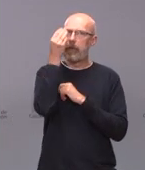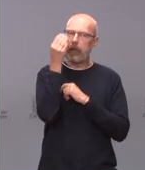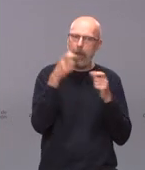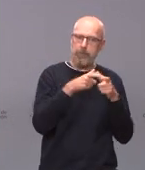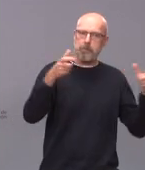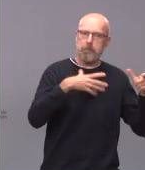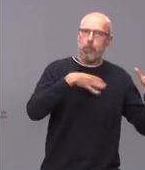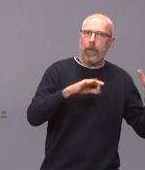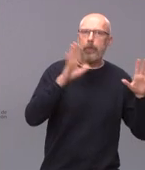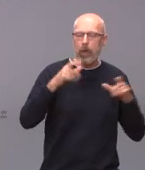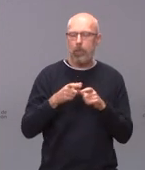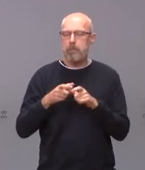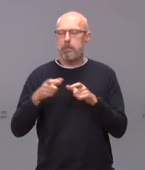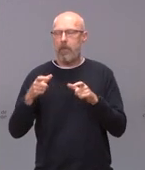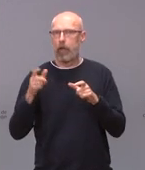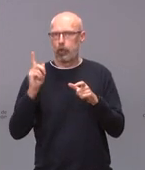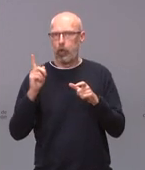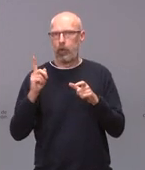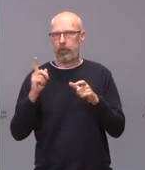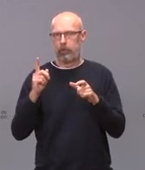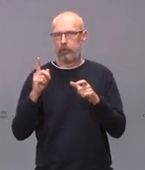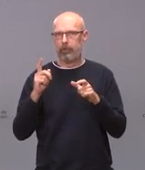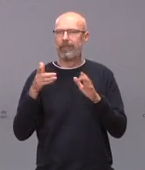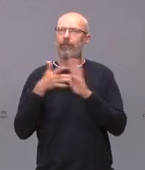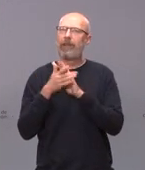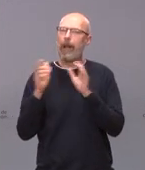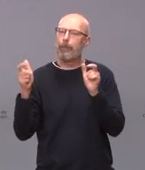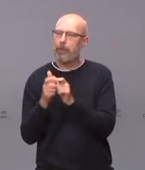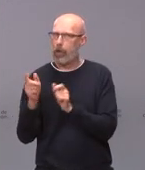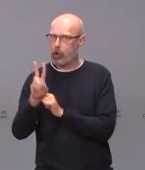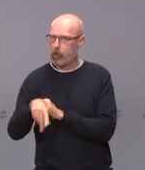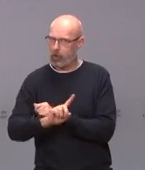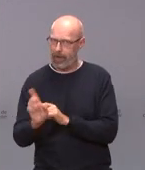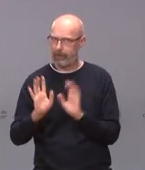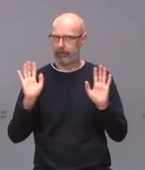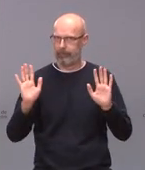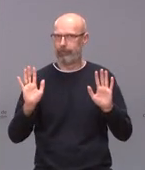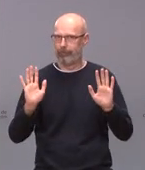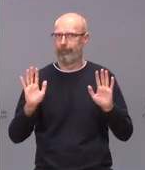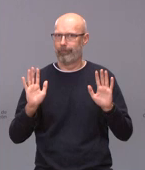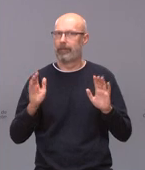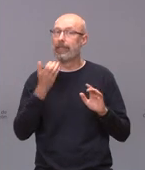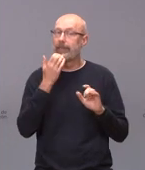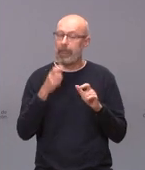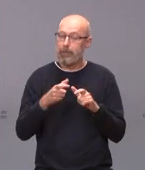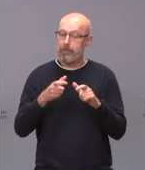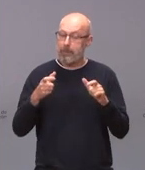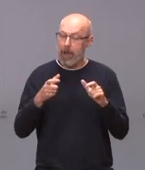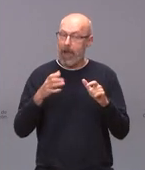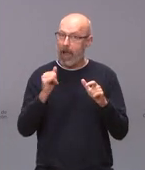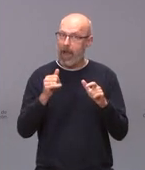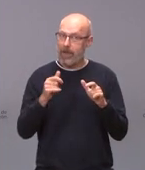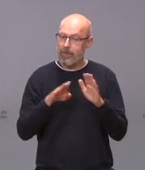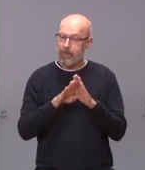un crecimiento que no es lo mismo es decir que mientras estemos creciendo no conviene tomar medidas